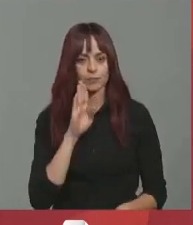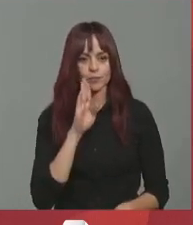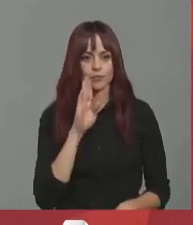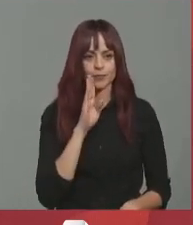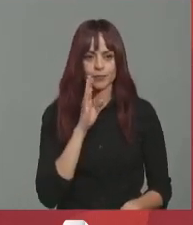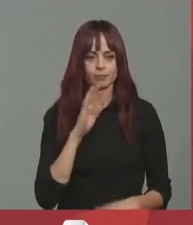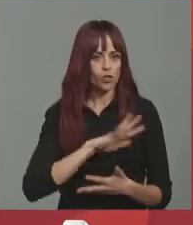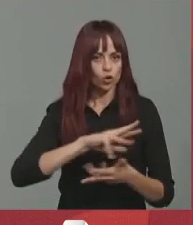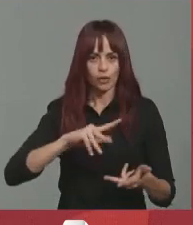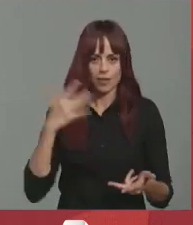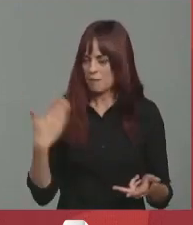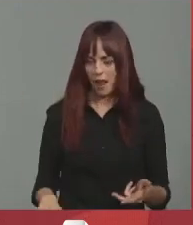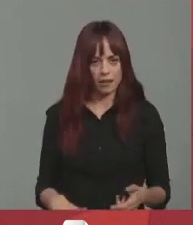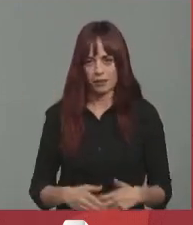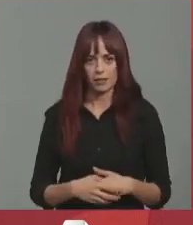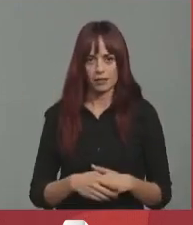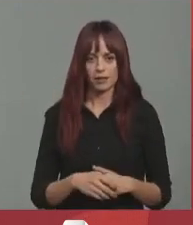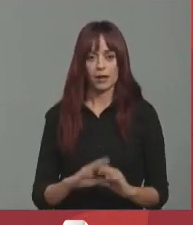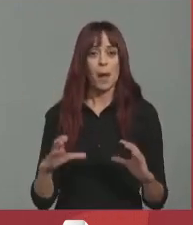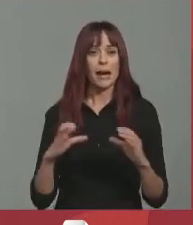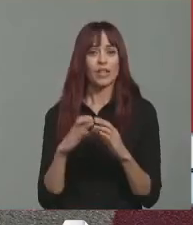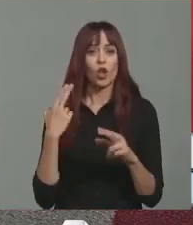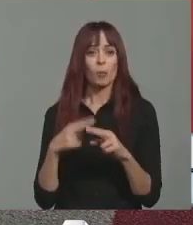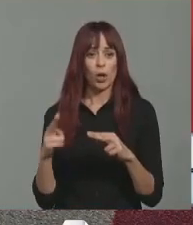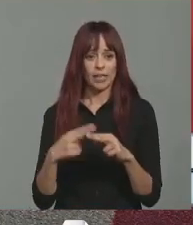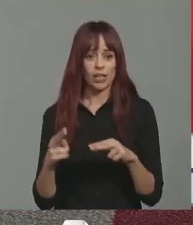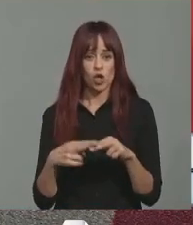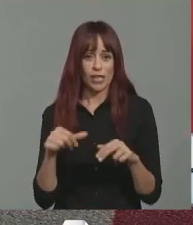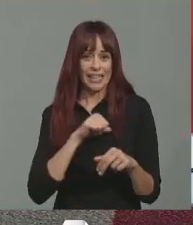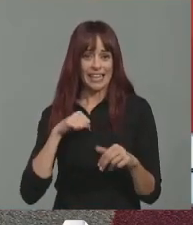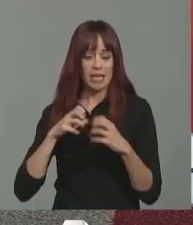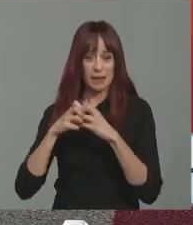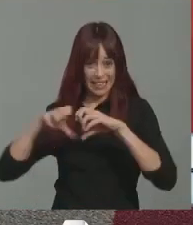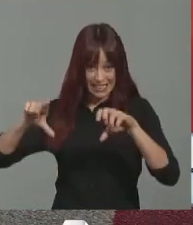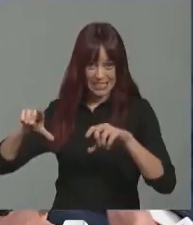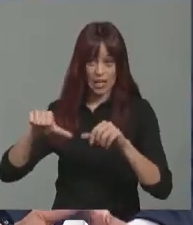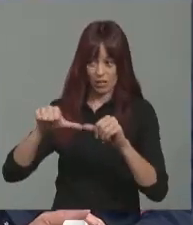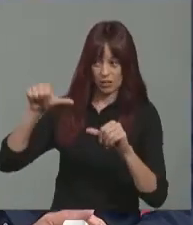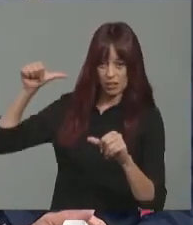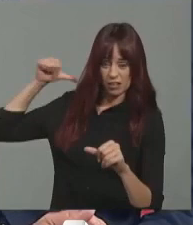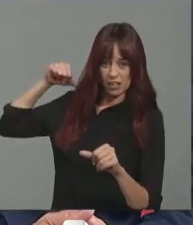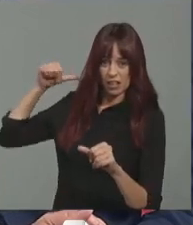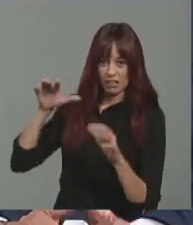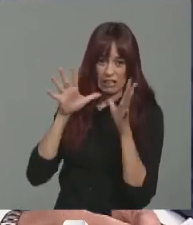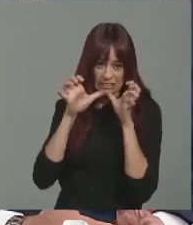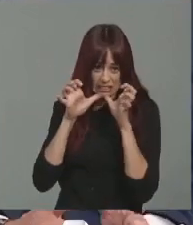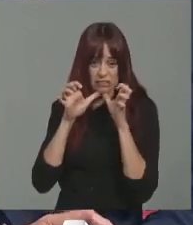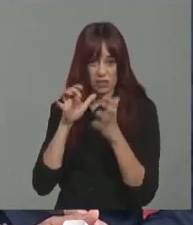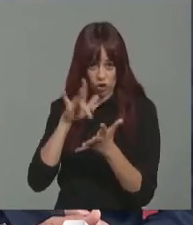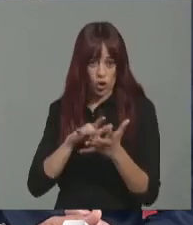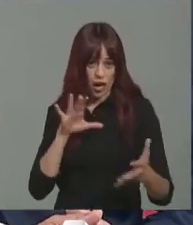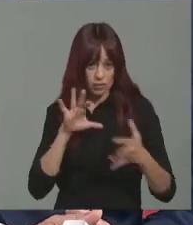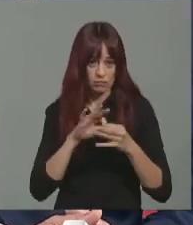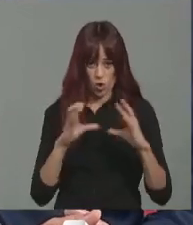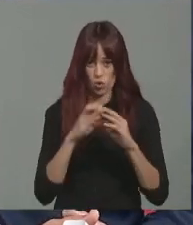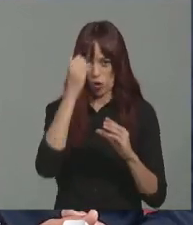es una mala noticia que un partido político absolutamente independentista y con el pasado tan trágico que tiene asociado a la banda